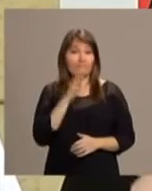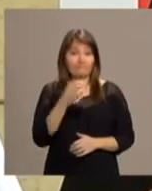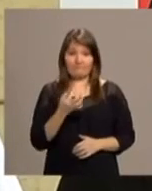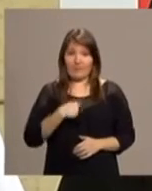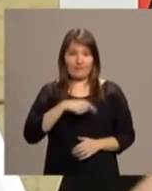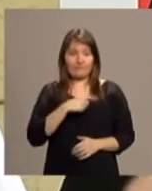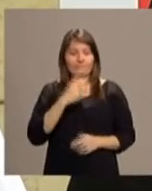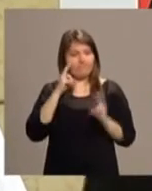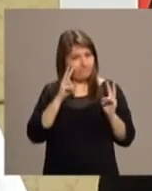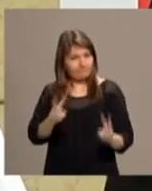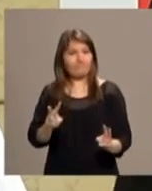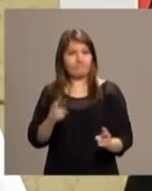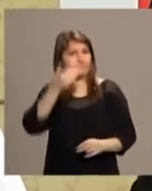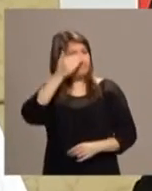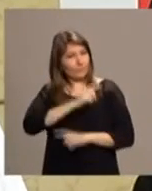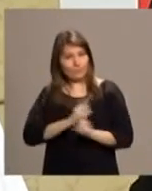saberlos mirar.